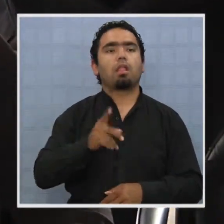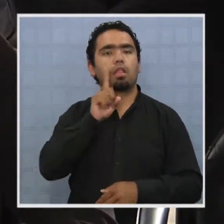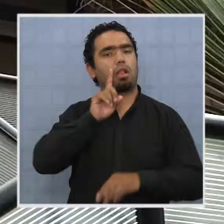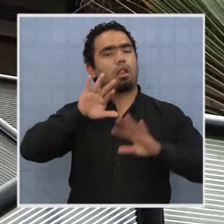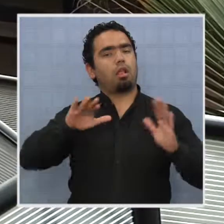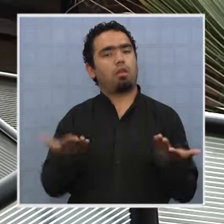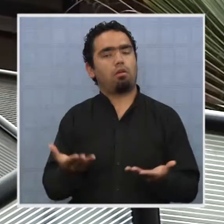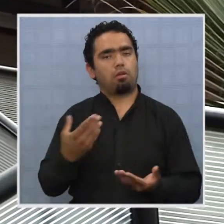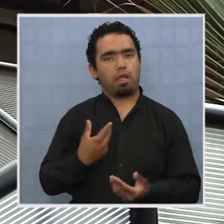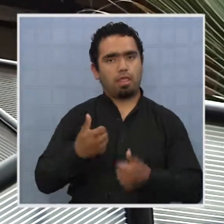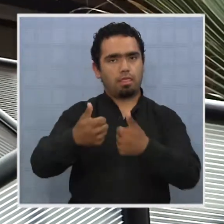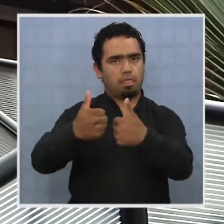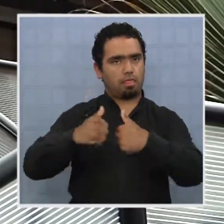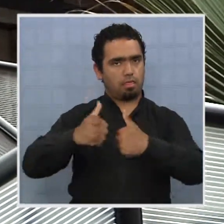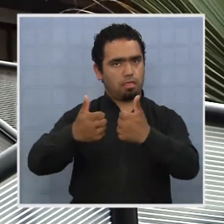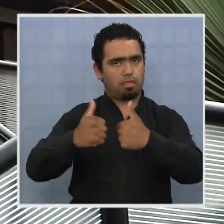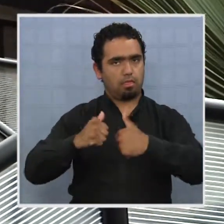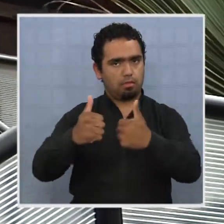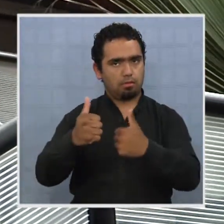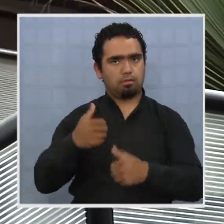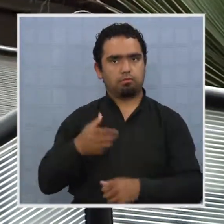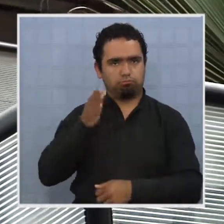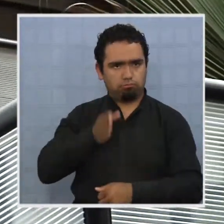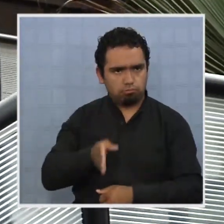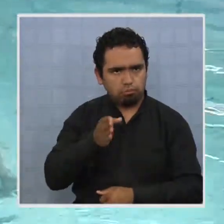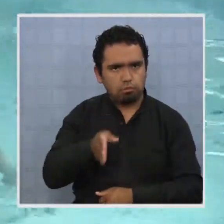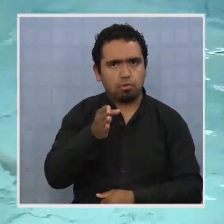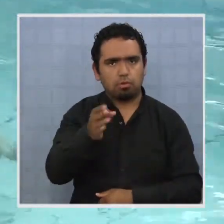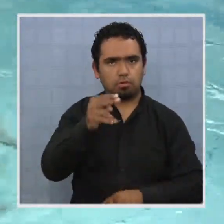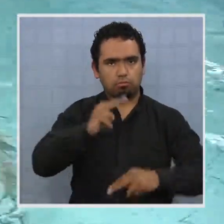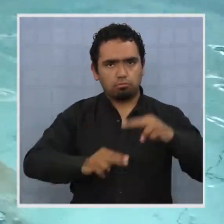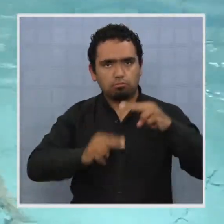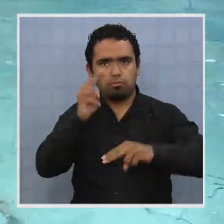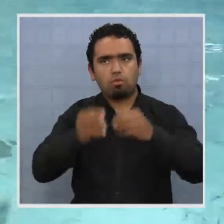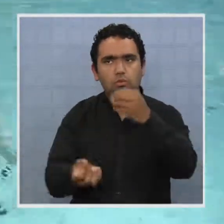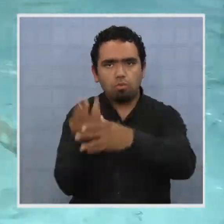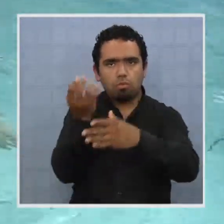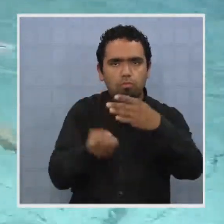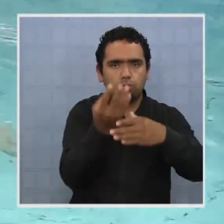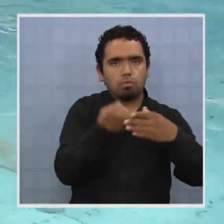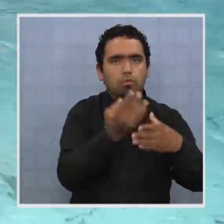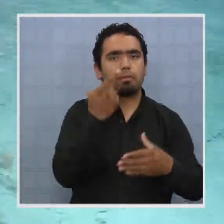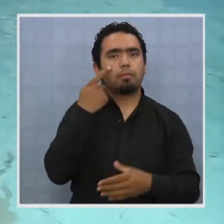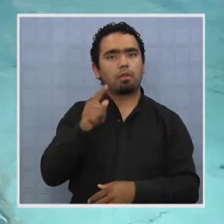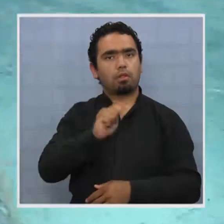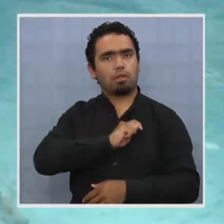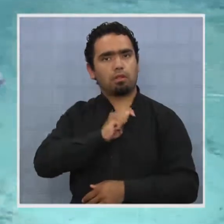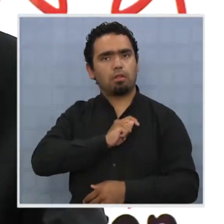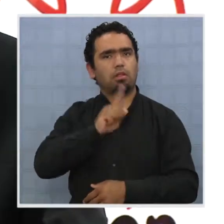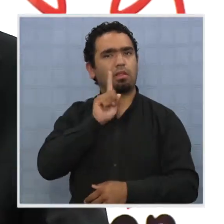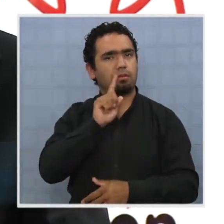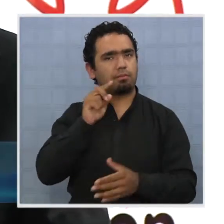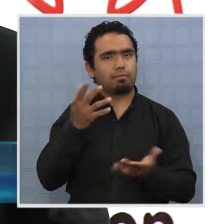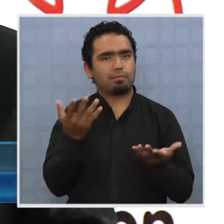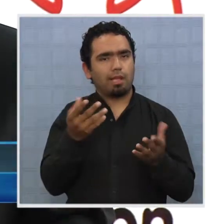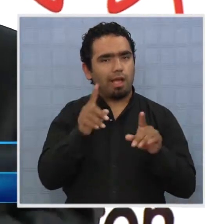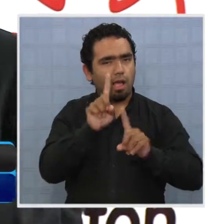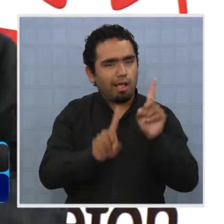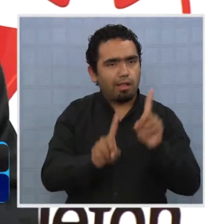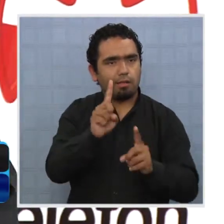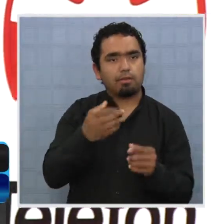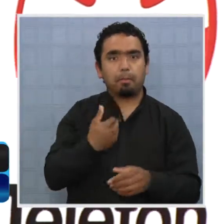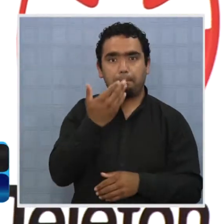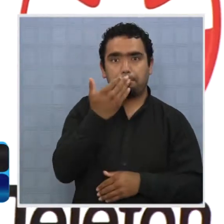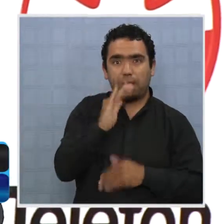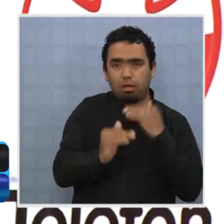tiene ahora este tremendo desafío de seguir construyendo nuevos centros. Pero a la Teletón le pasa una paradoja. Mientras